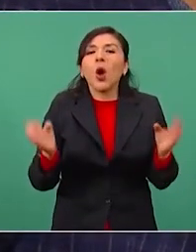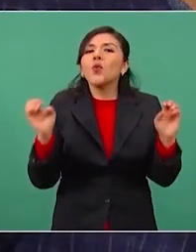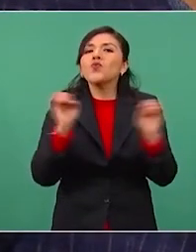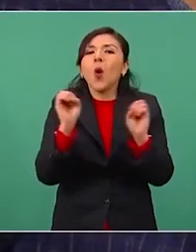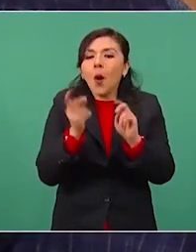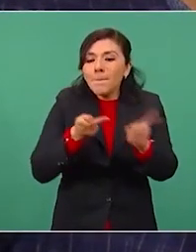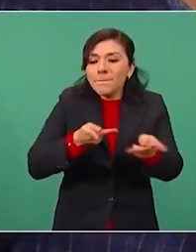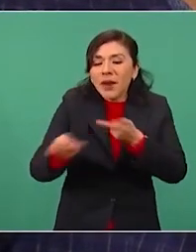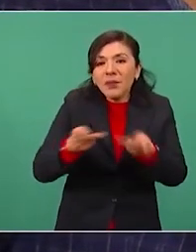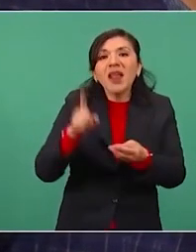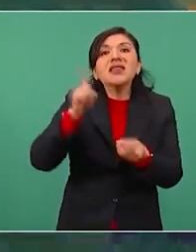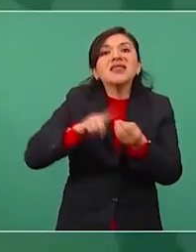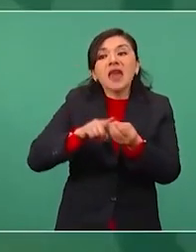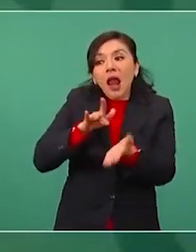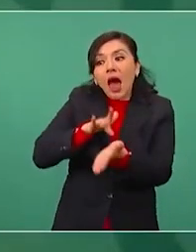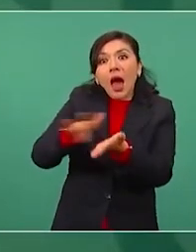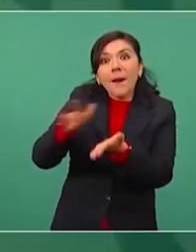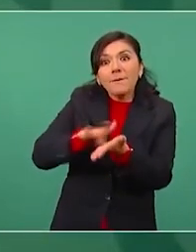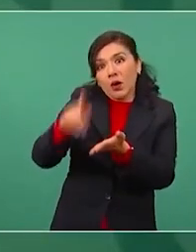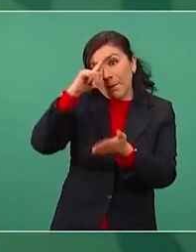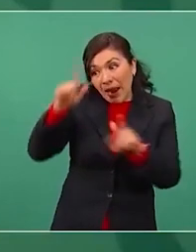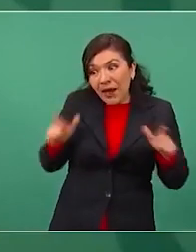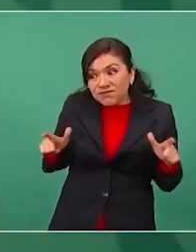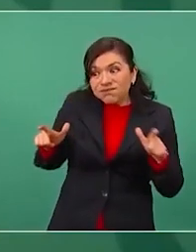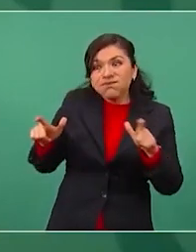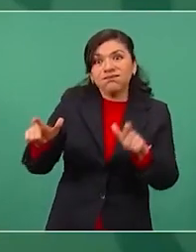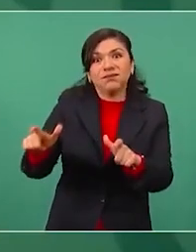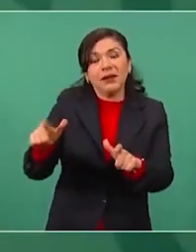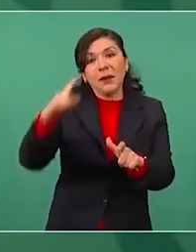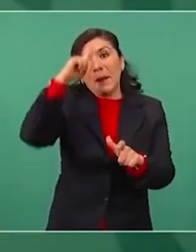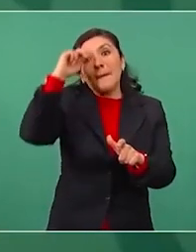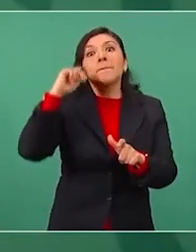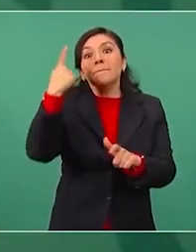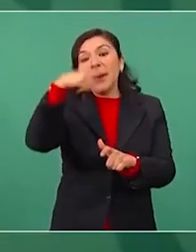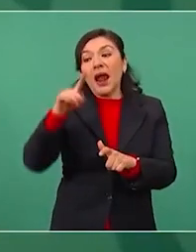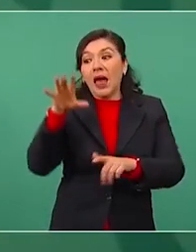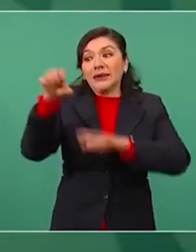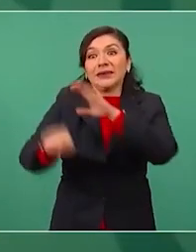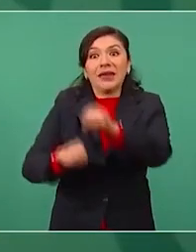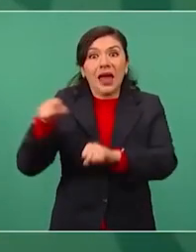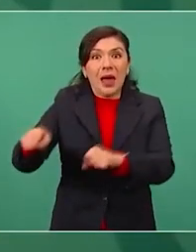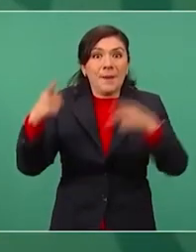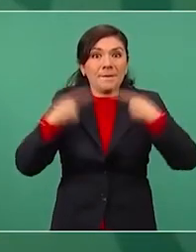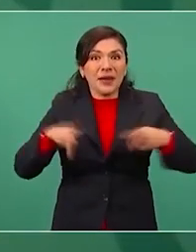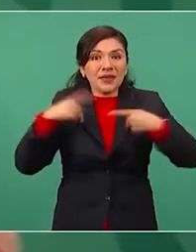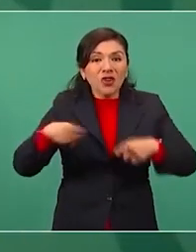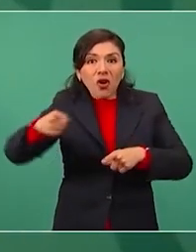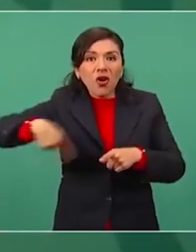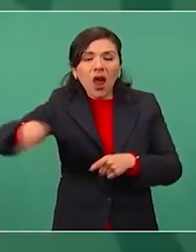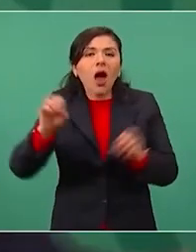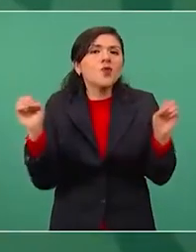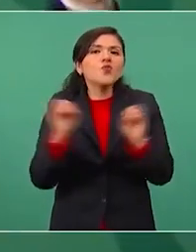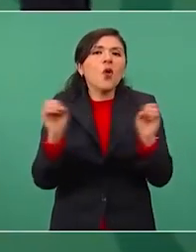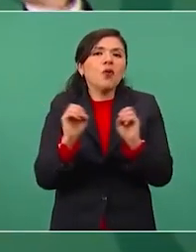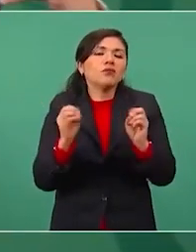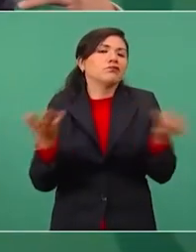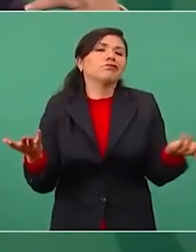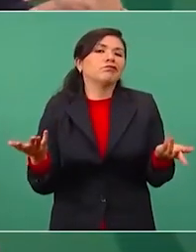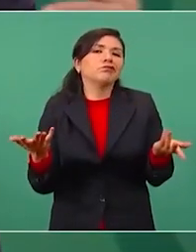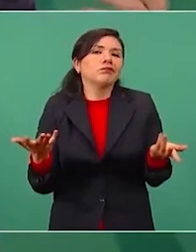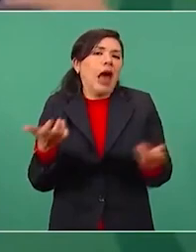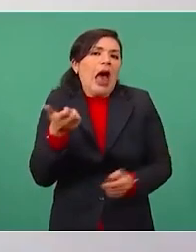apoyar a los que fueron a la detención entonces viene una reacción